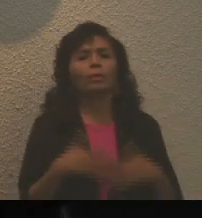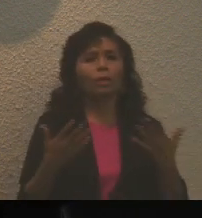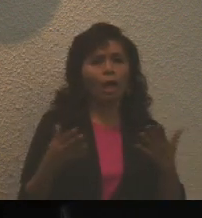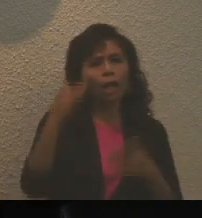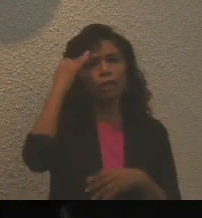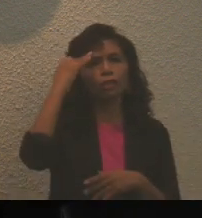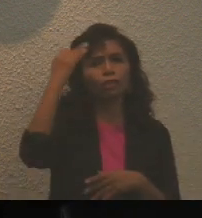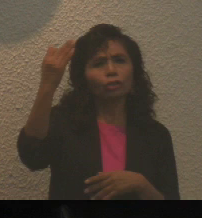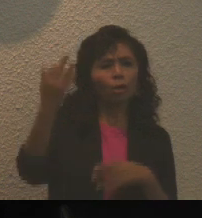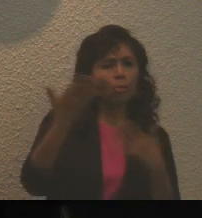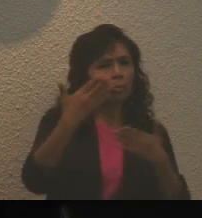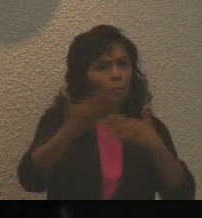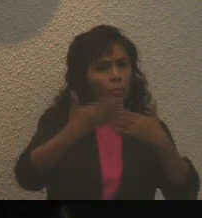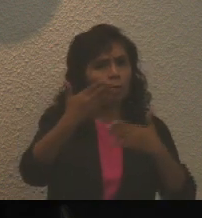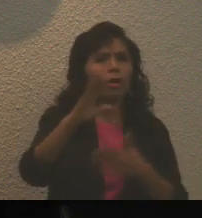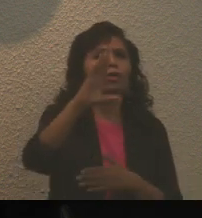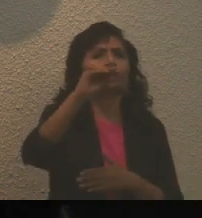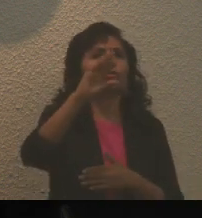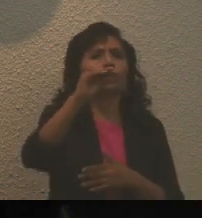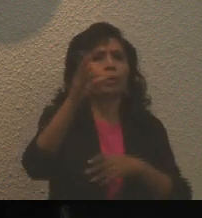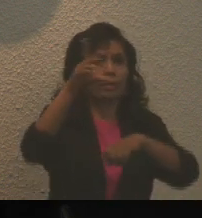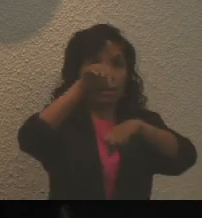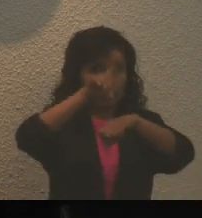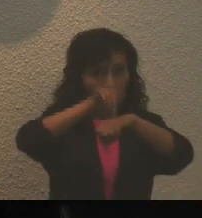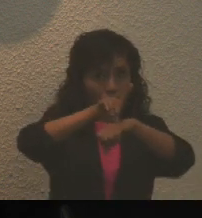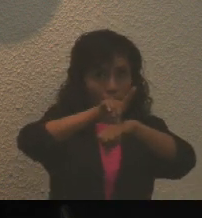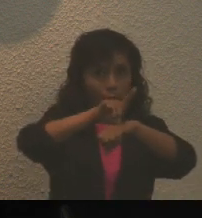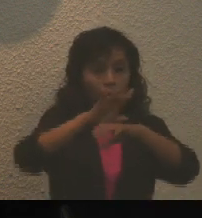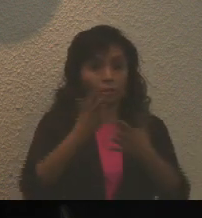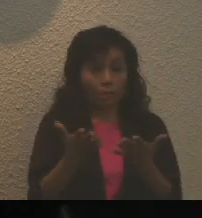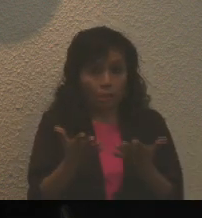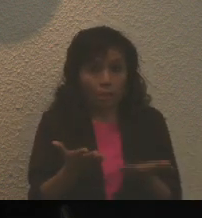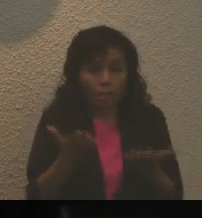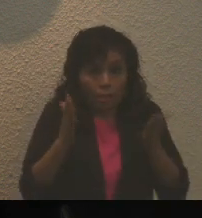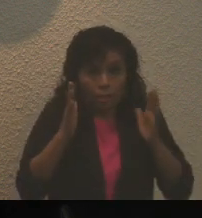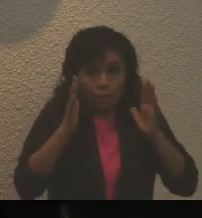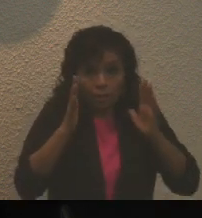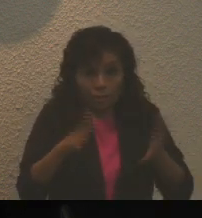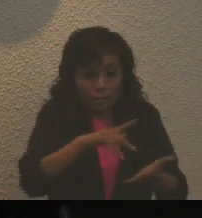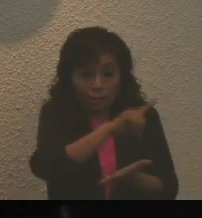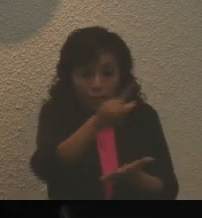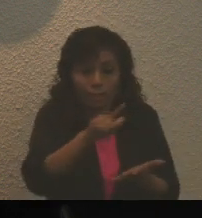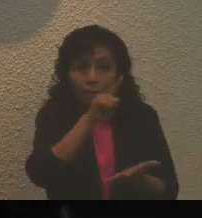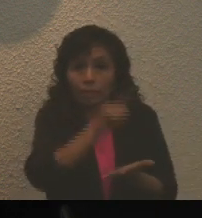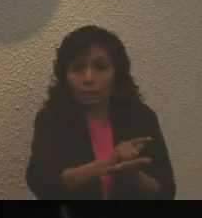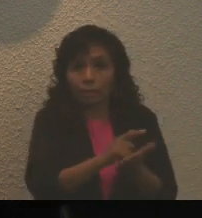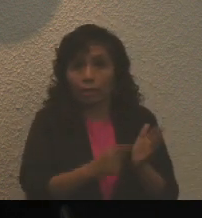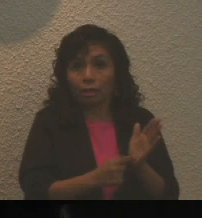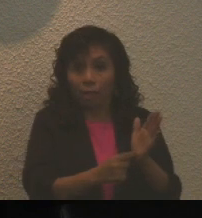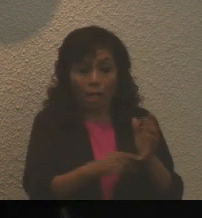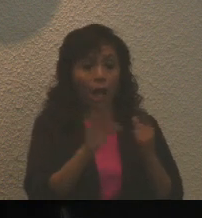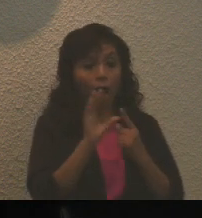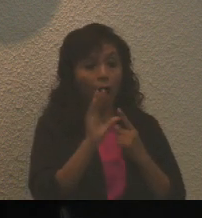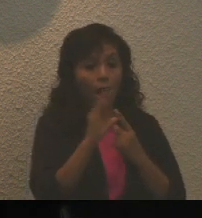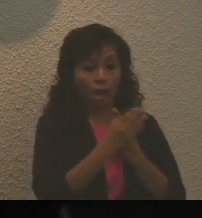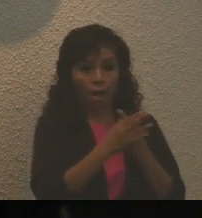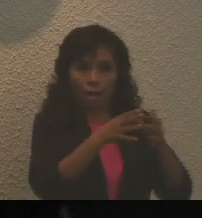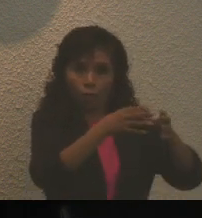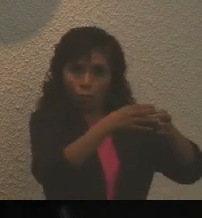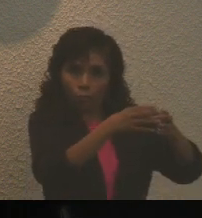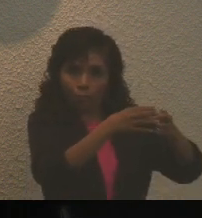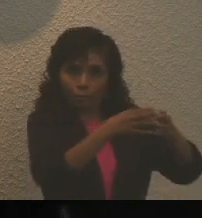días naturales posteriores a la entrada en vigor del presente decreto, la comisión dictaminadora